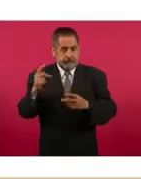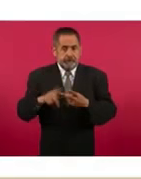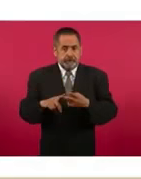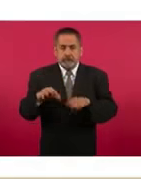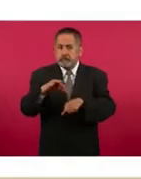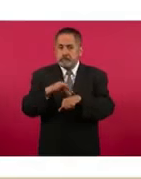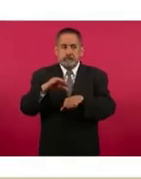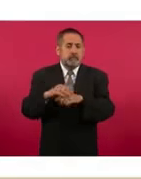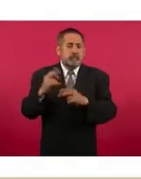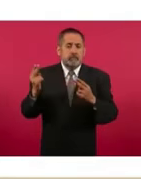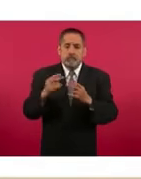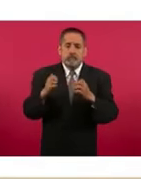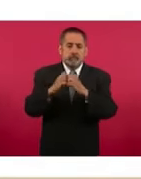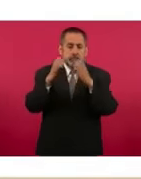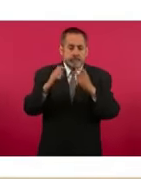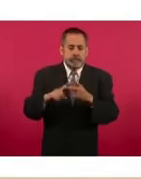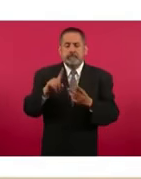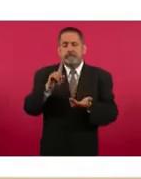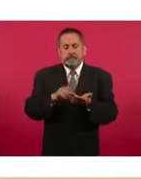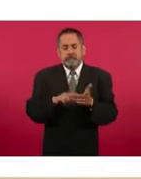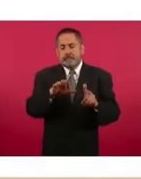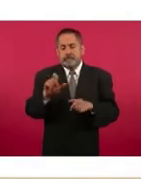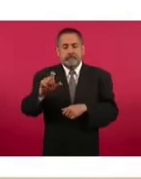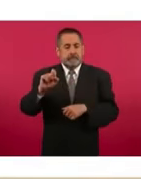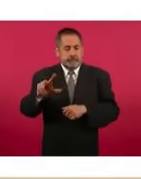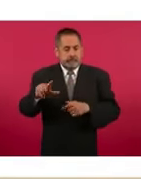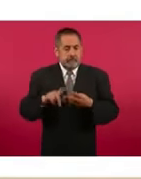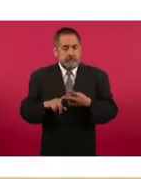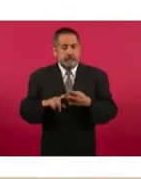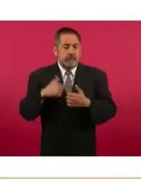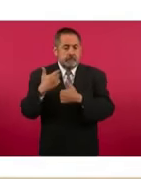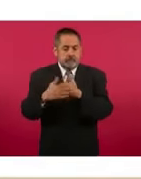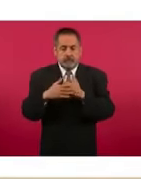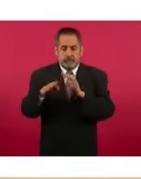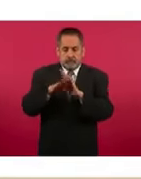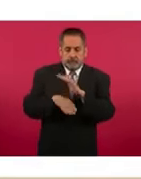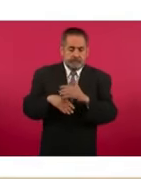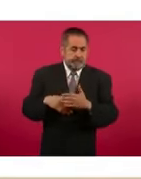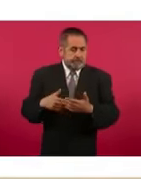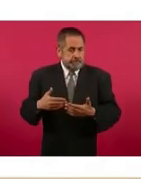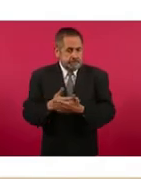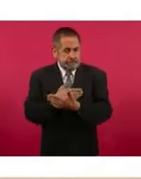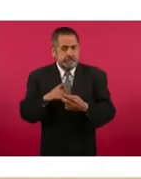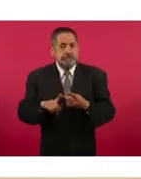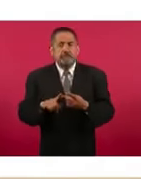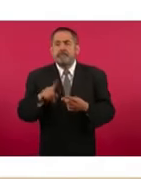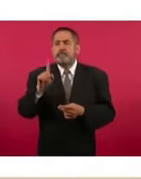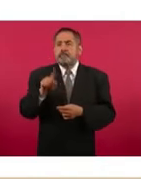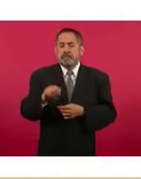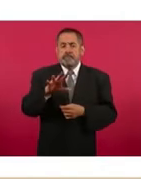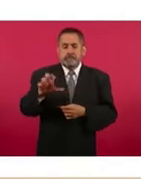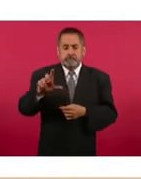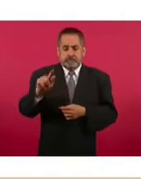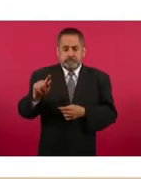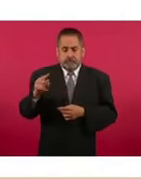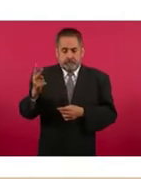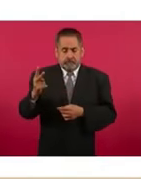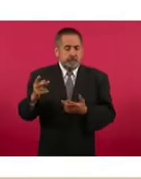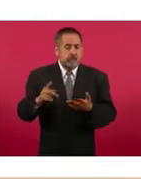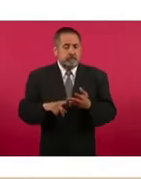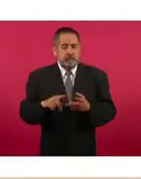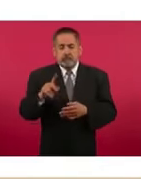médicos urgenciólogos con mil 728, ginecología y obstetricia mil 572,